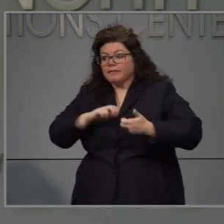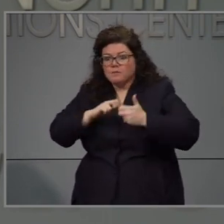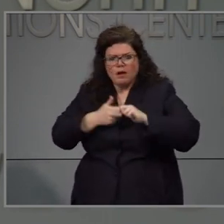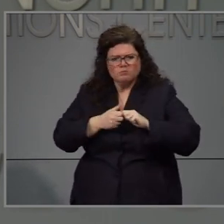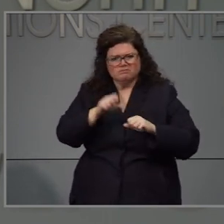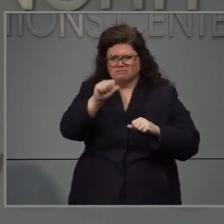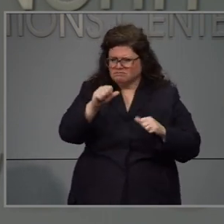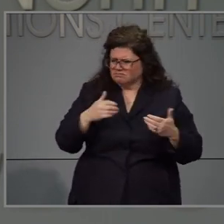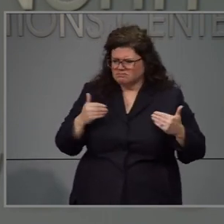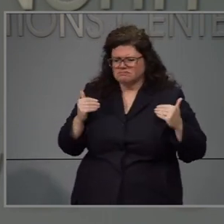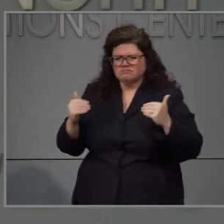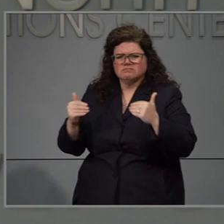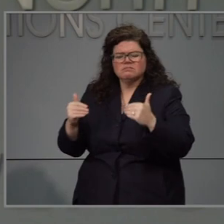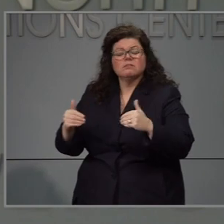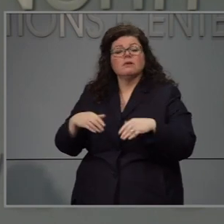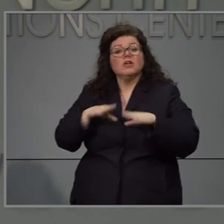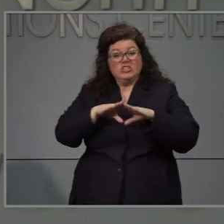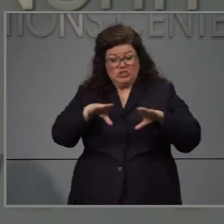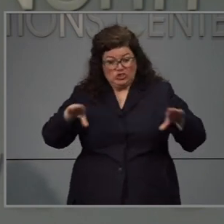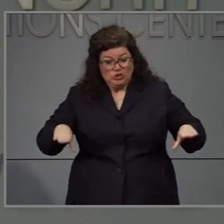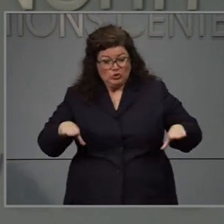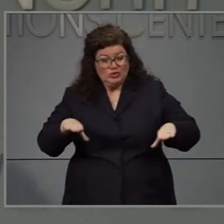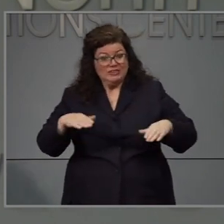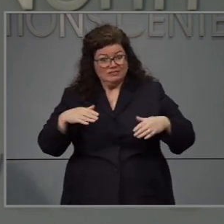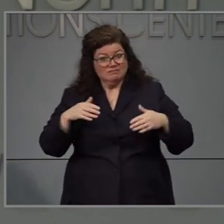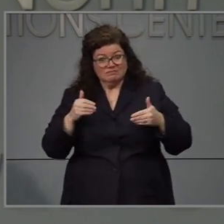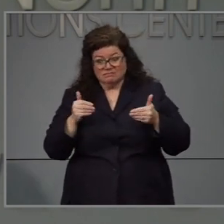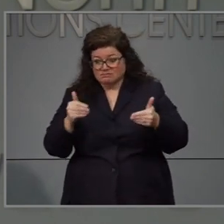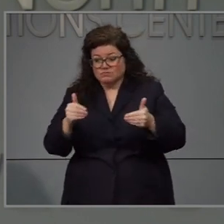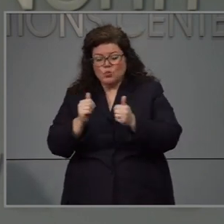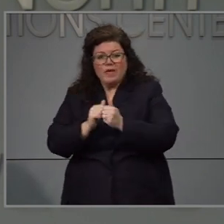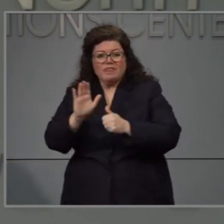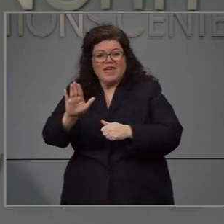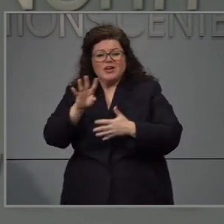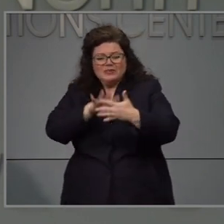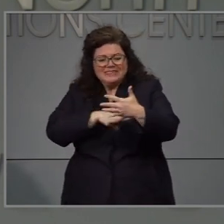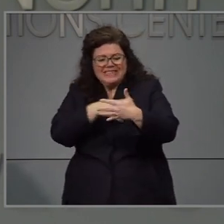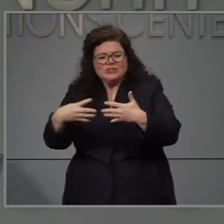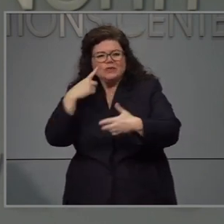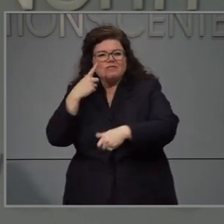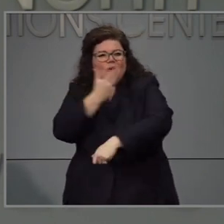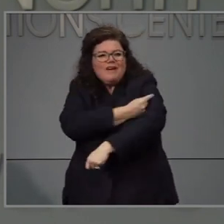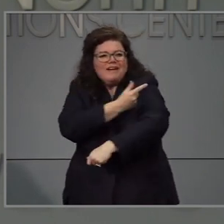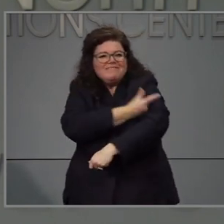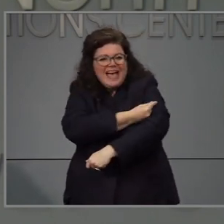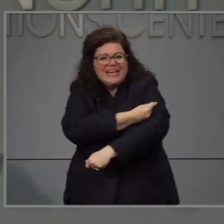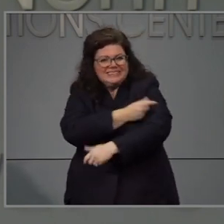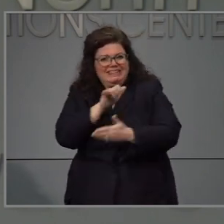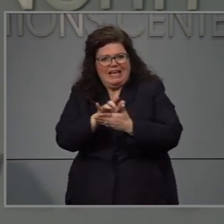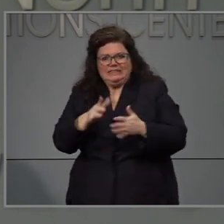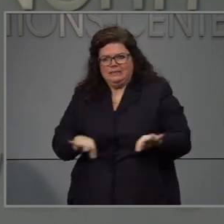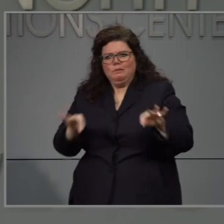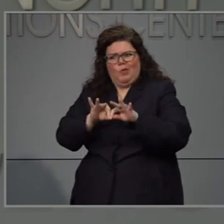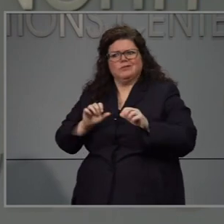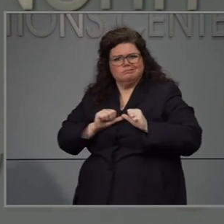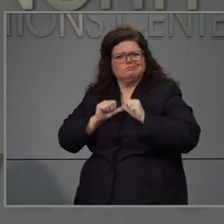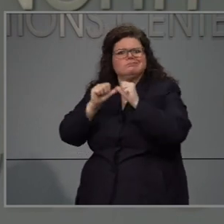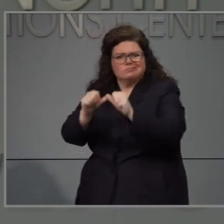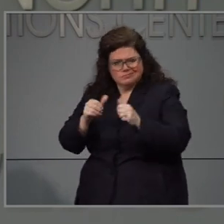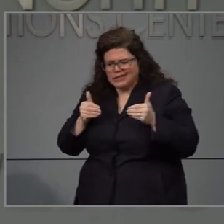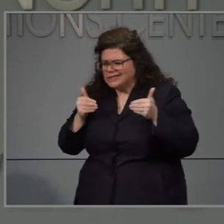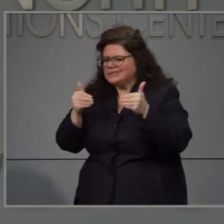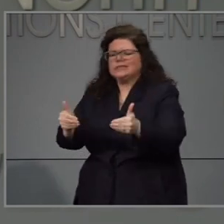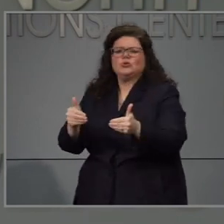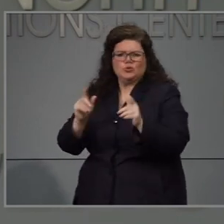recibir atención médica preventiva, que los niños reciban sus vacunas. Esas algunas de las cosas que han estado